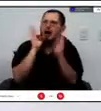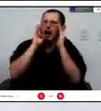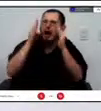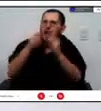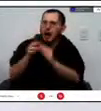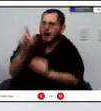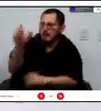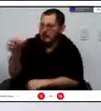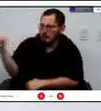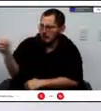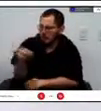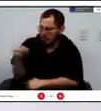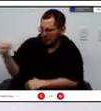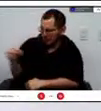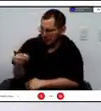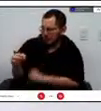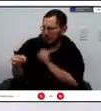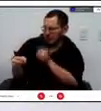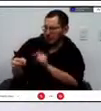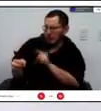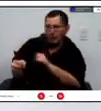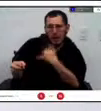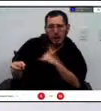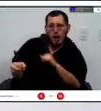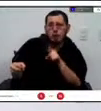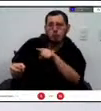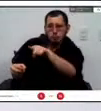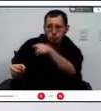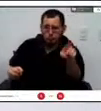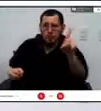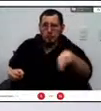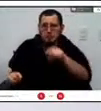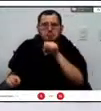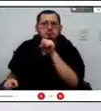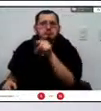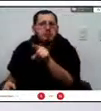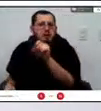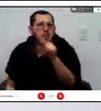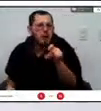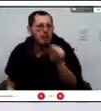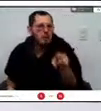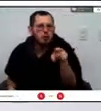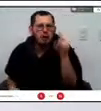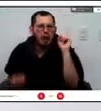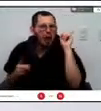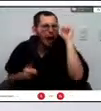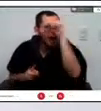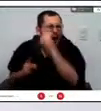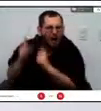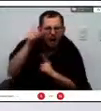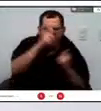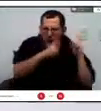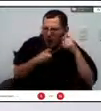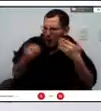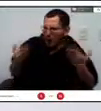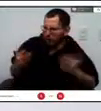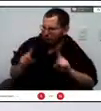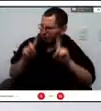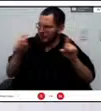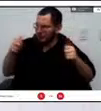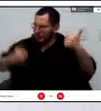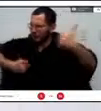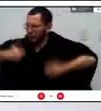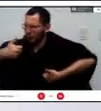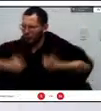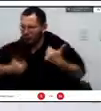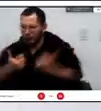esta jornada tan interesante tan importante y tiene que ver precisamente con con con con el propósito